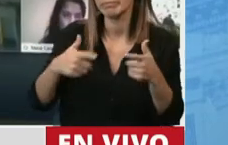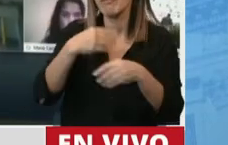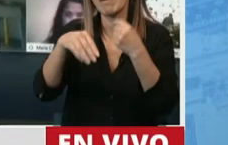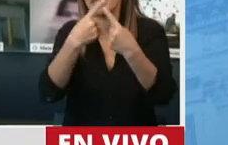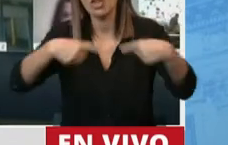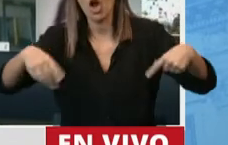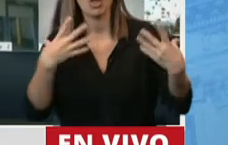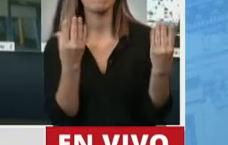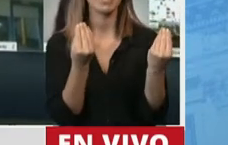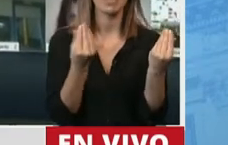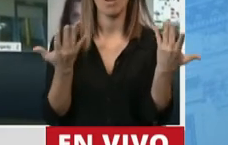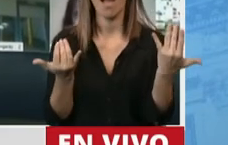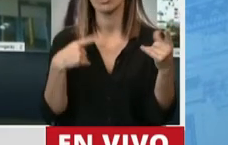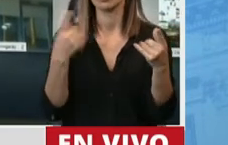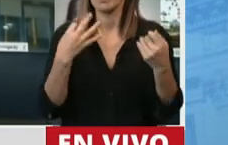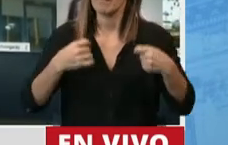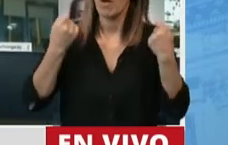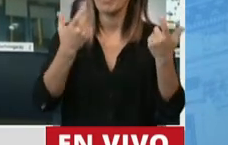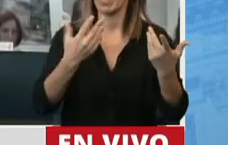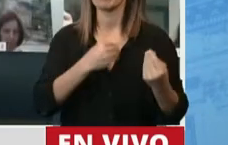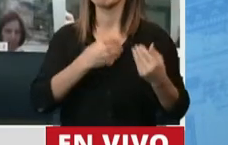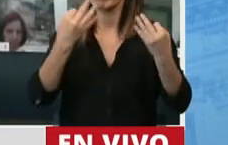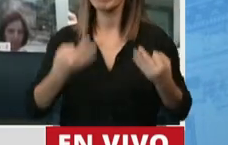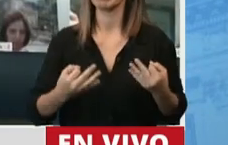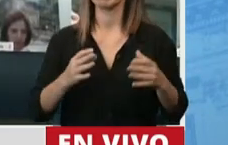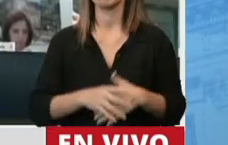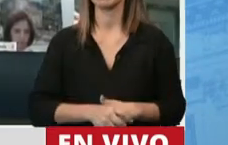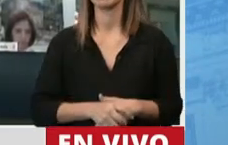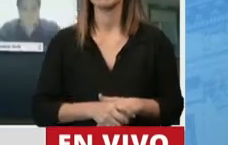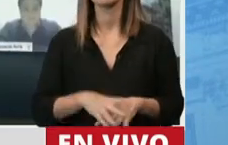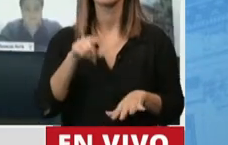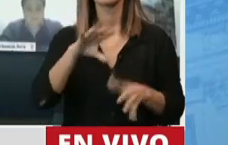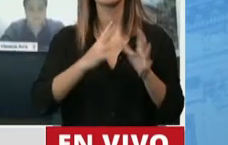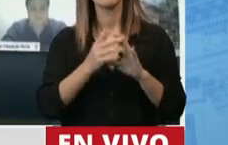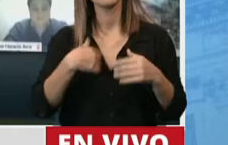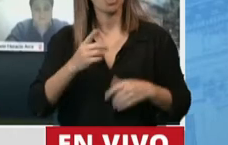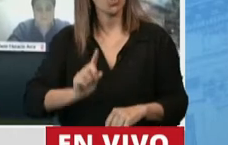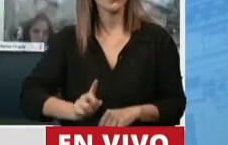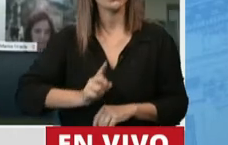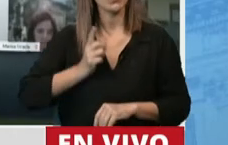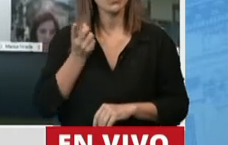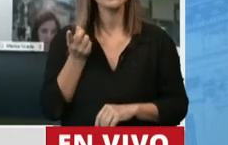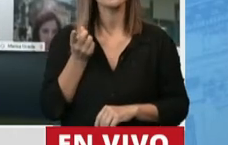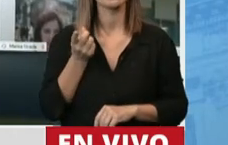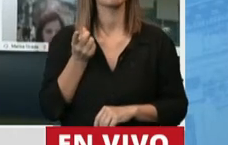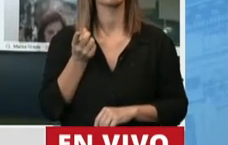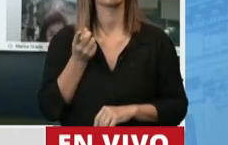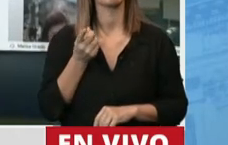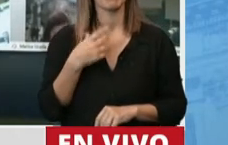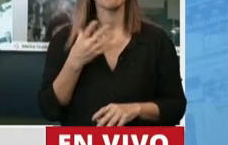están con miedo y necesitamos transmitir y generar esperanza. Y en ese sentido estoy orgulloso de